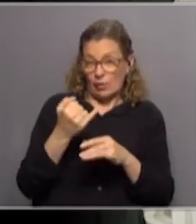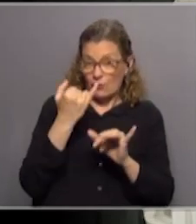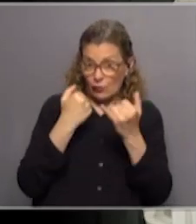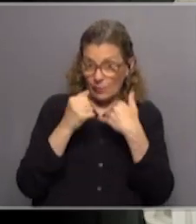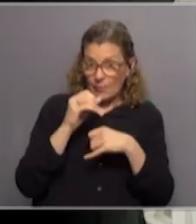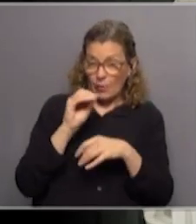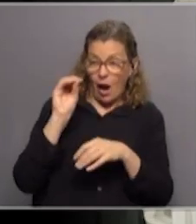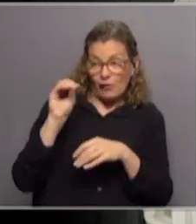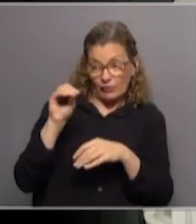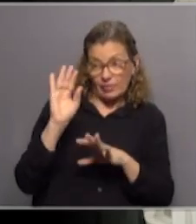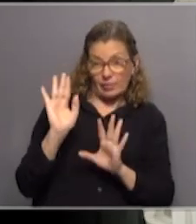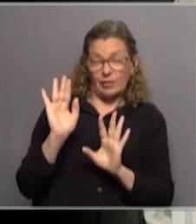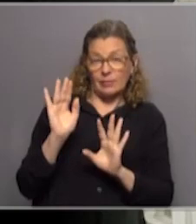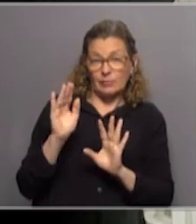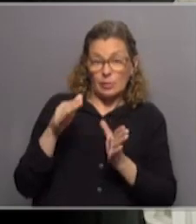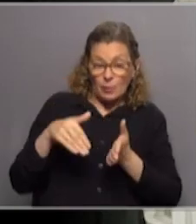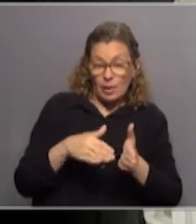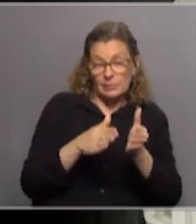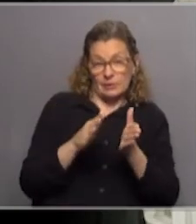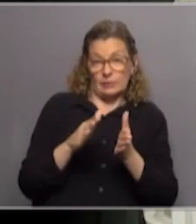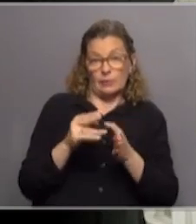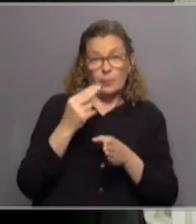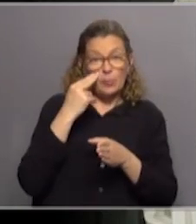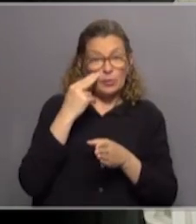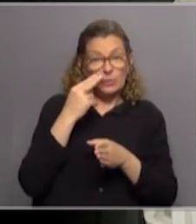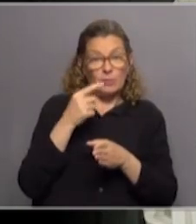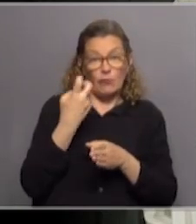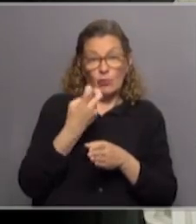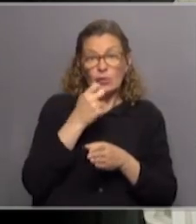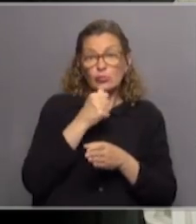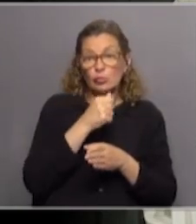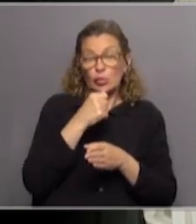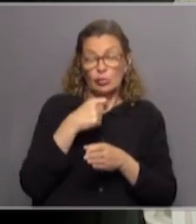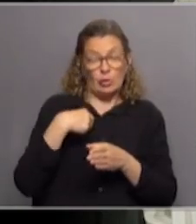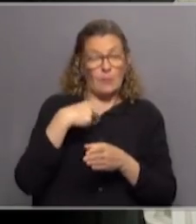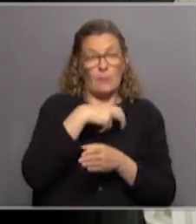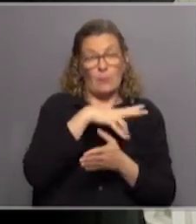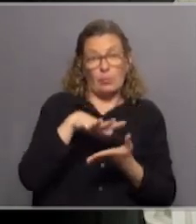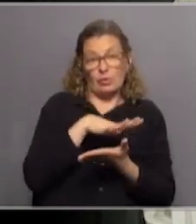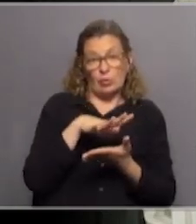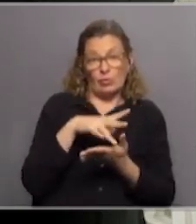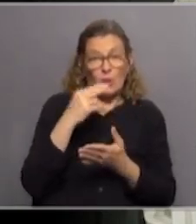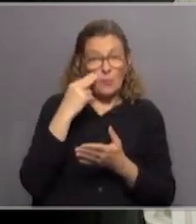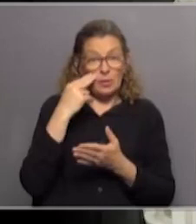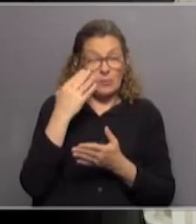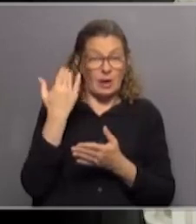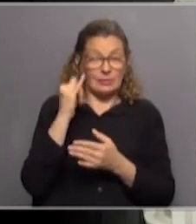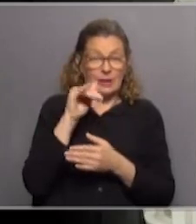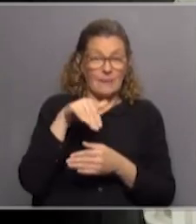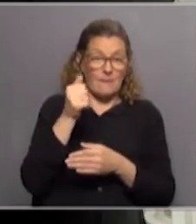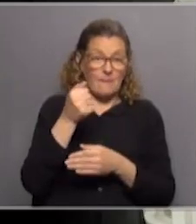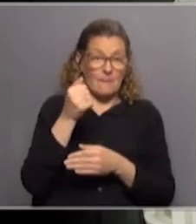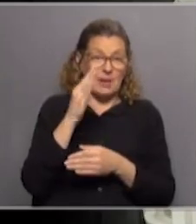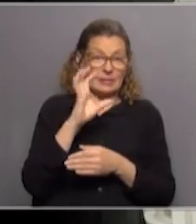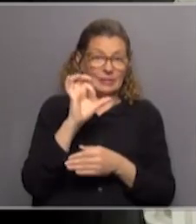informamos a la Junta de Salud que se estaba encaminando esta solución dada las circunstancias en aquel momento de Impasa o de